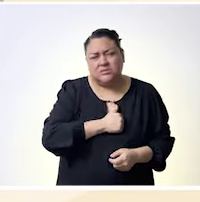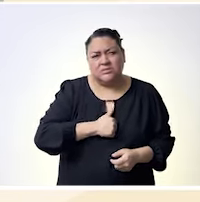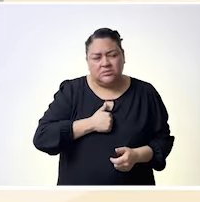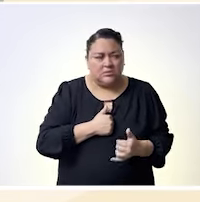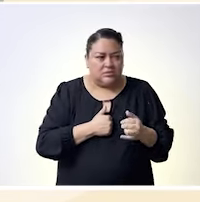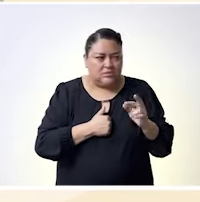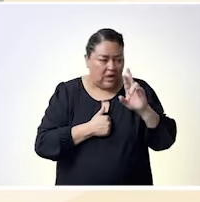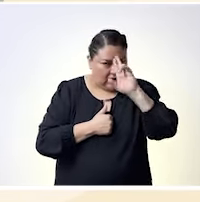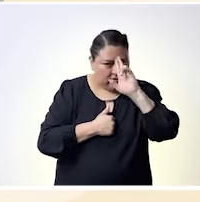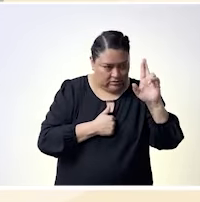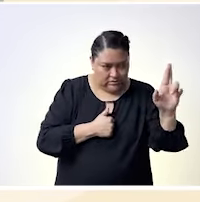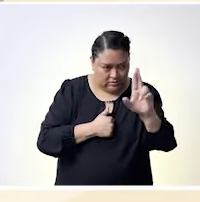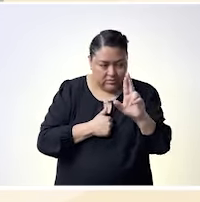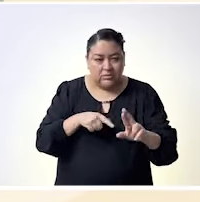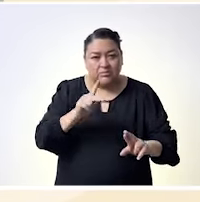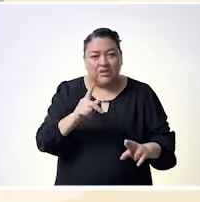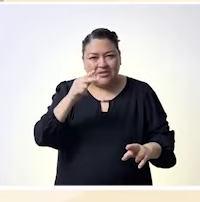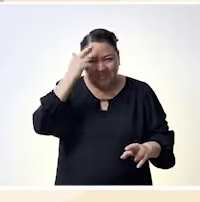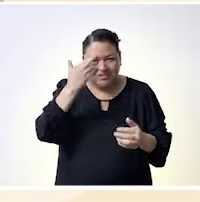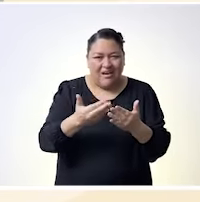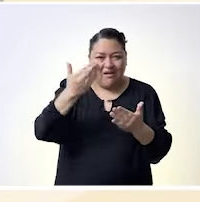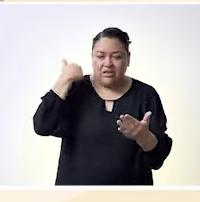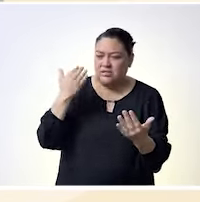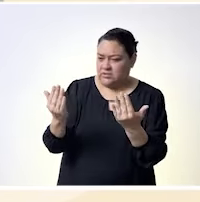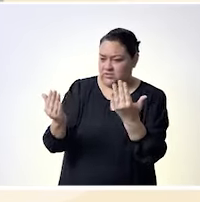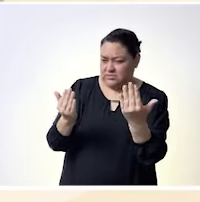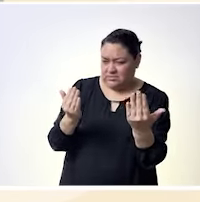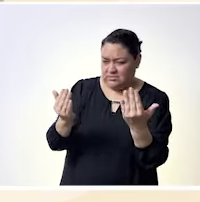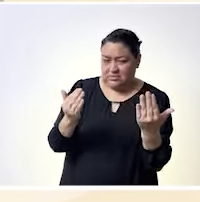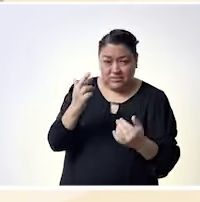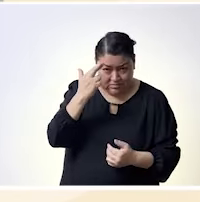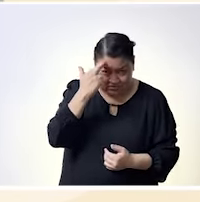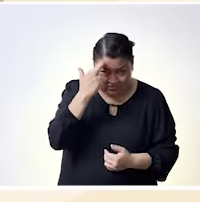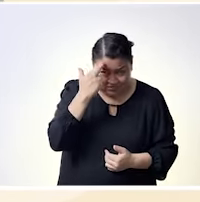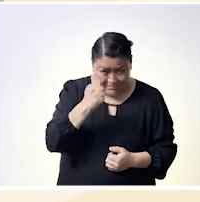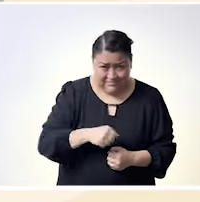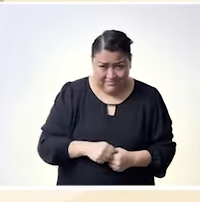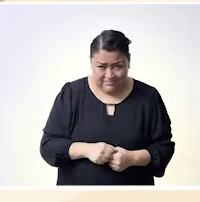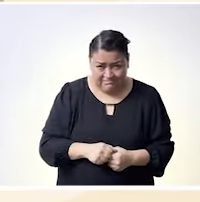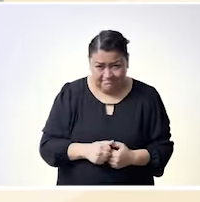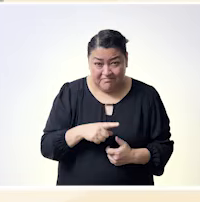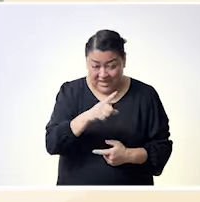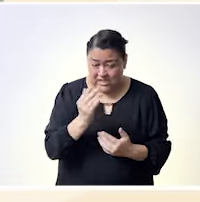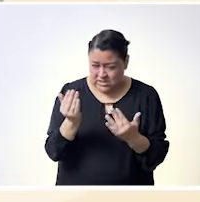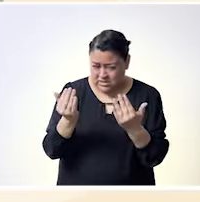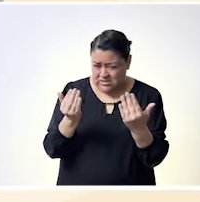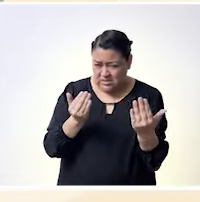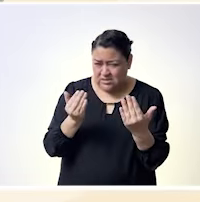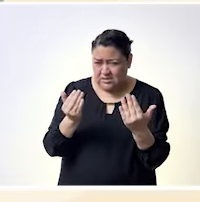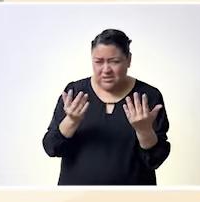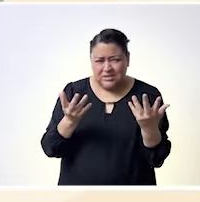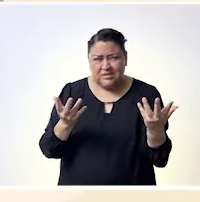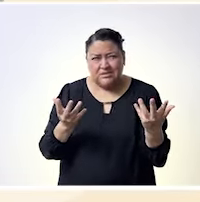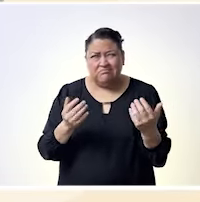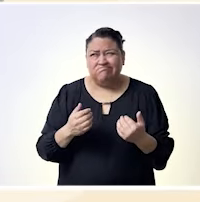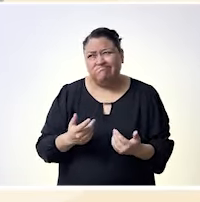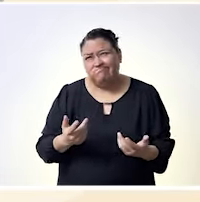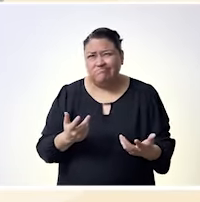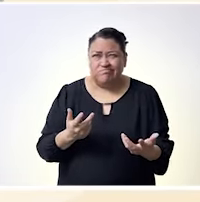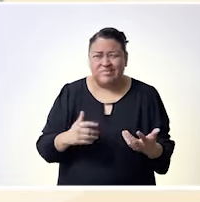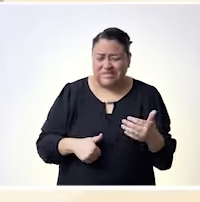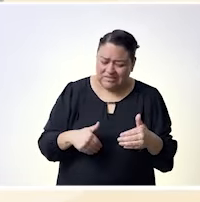eso justo ¿no? ahora que nosotras como originarias de repente estamos rompiendo ¿no? como estos